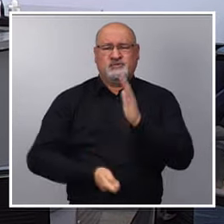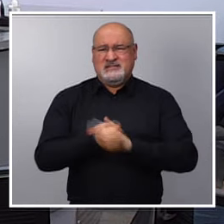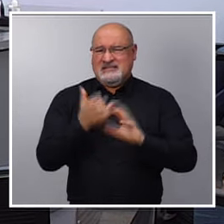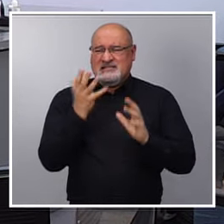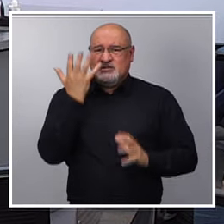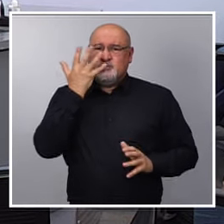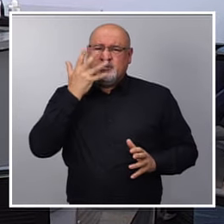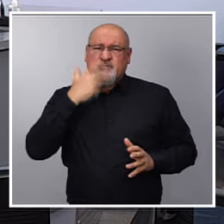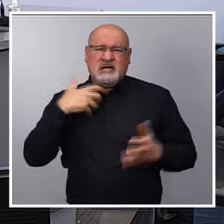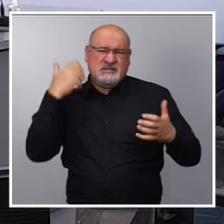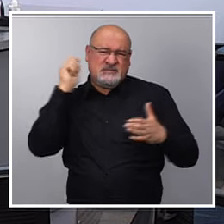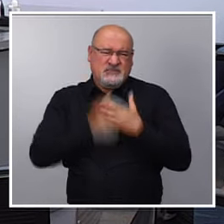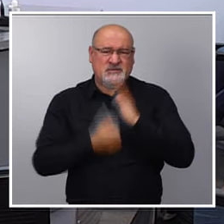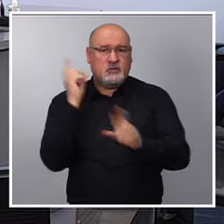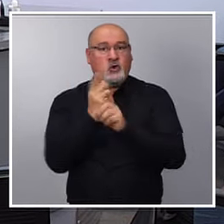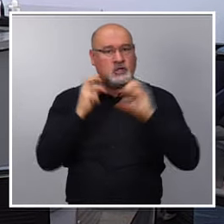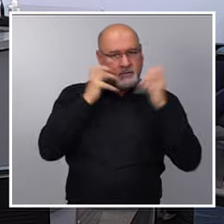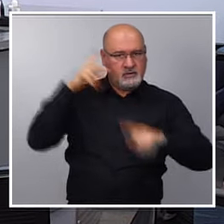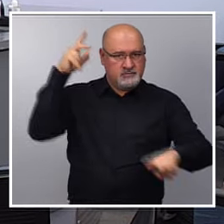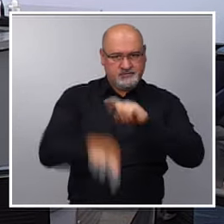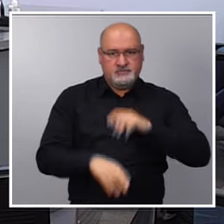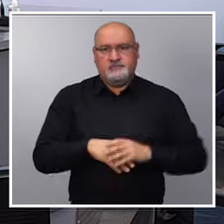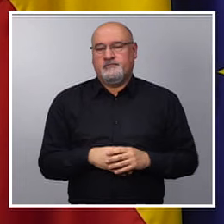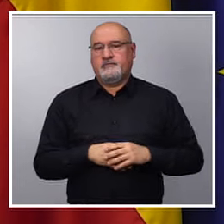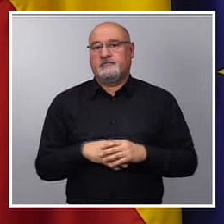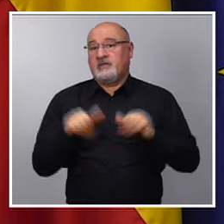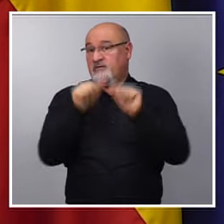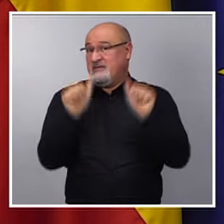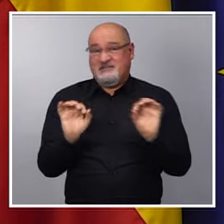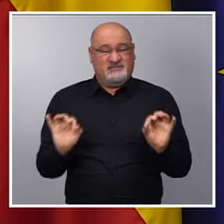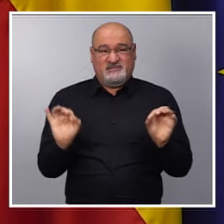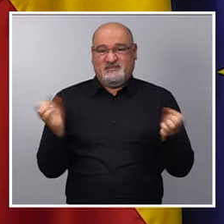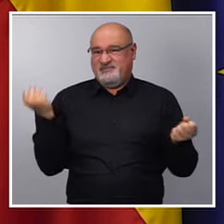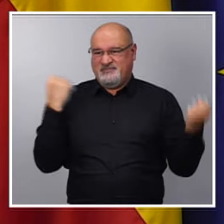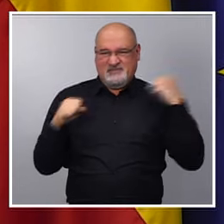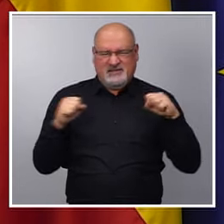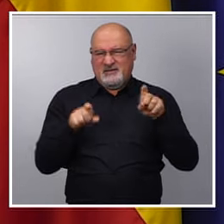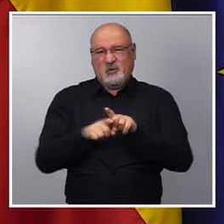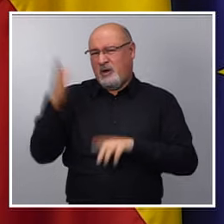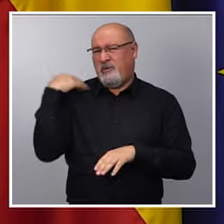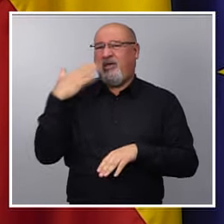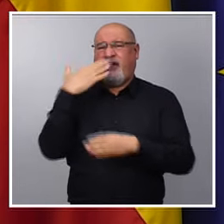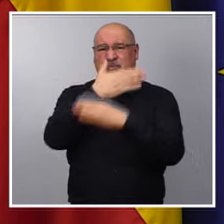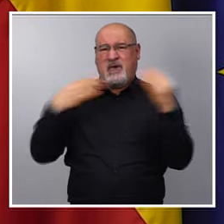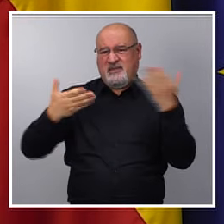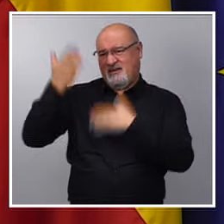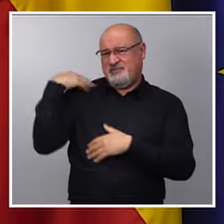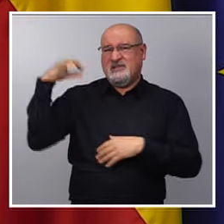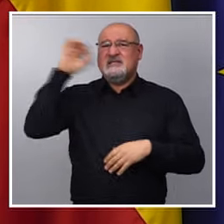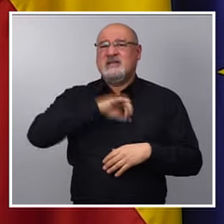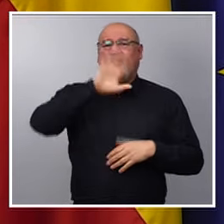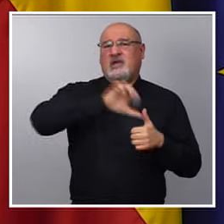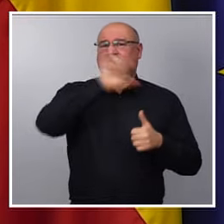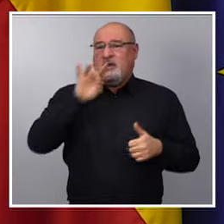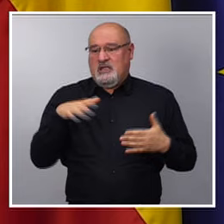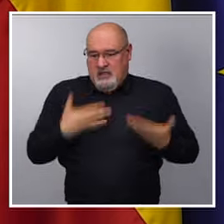animal, como es el caso de prácticas que yo creo que son más propias del medievo que de un país en pleno siglo XXI, un país democrático,